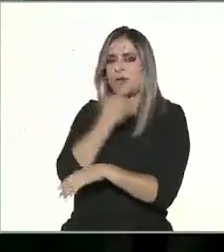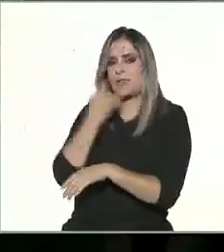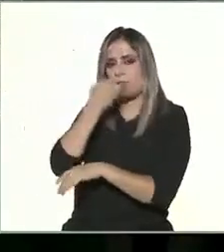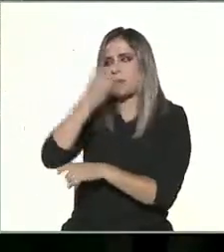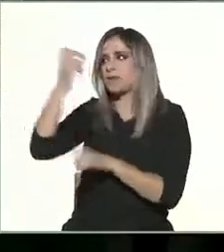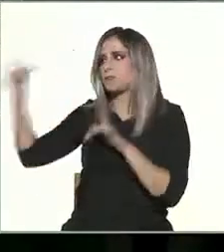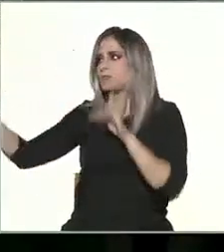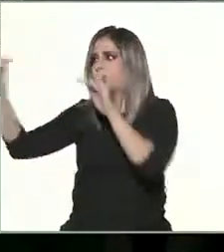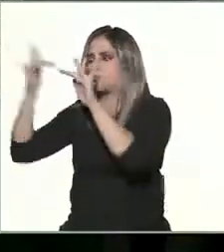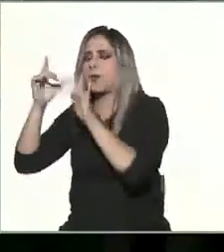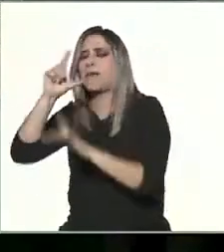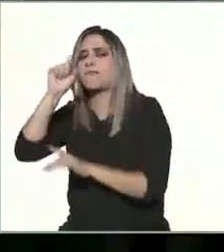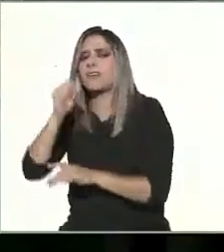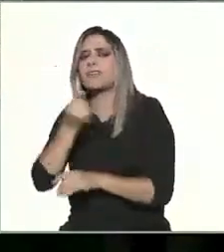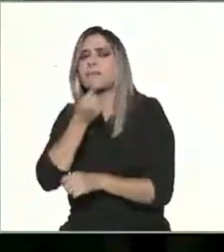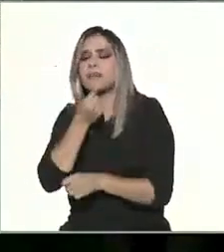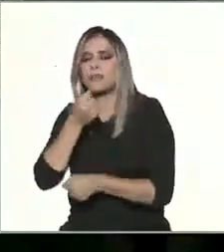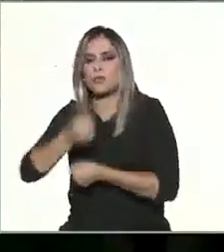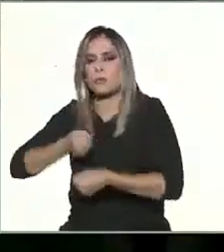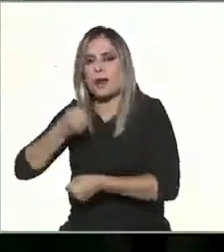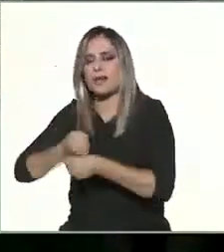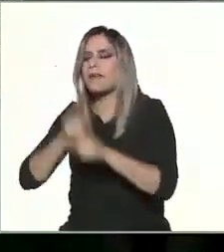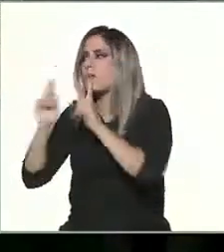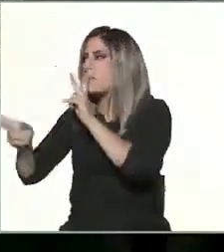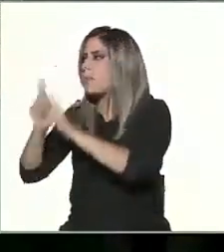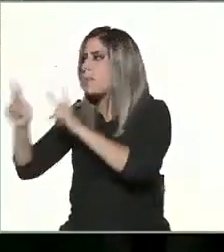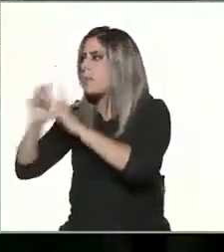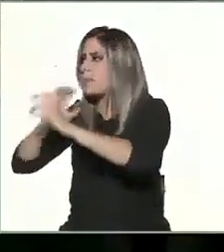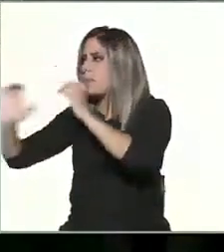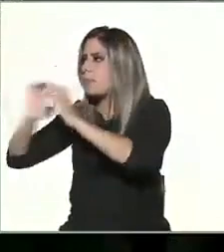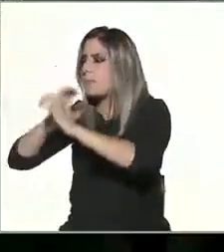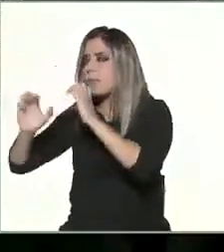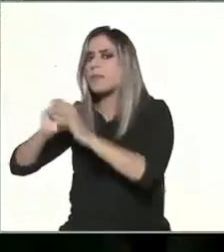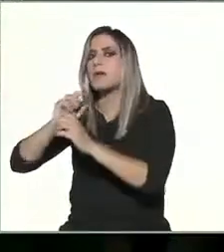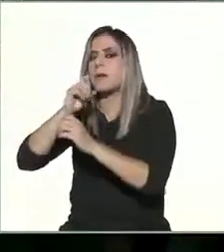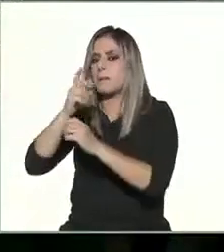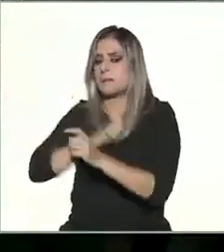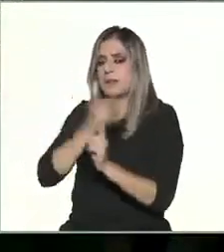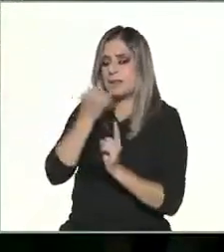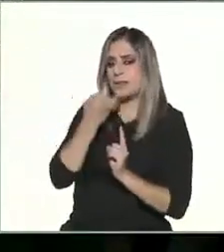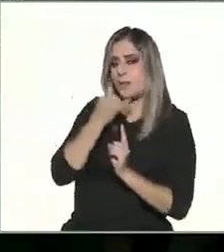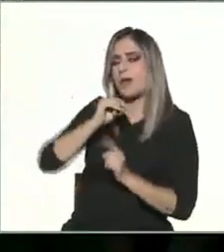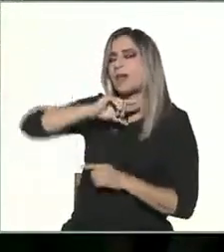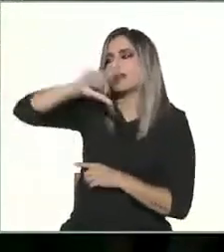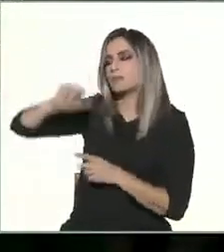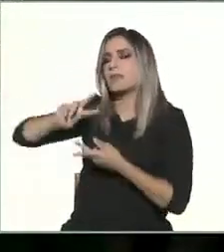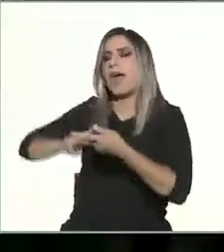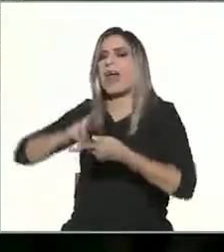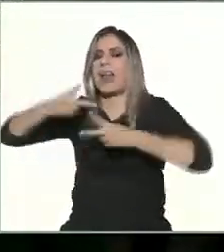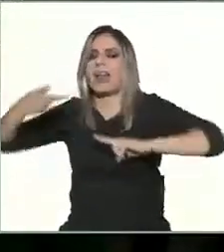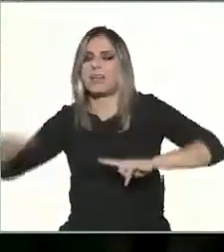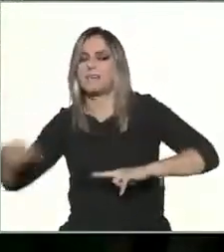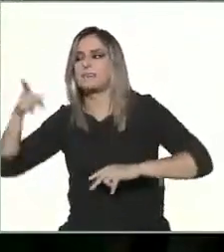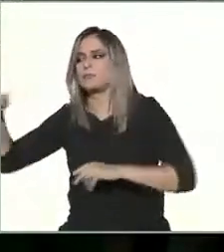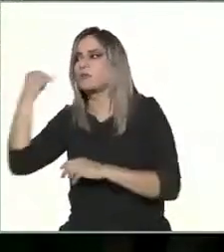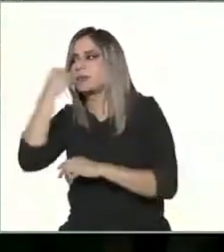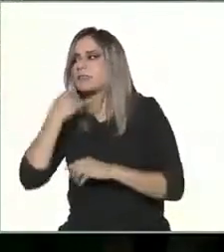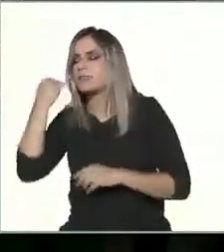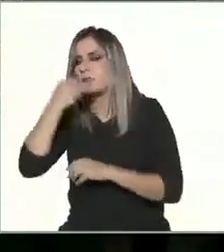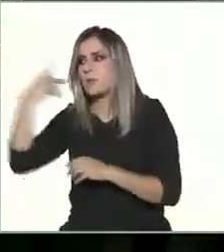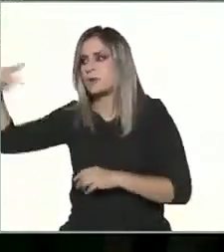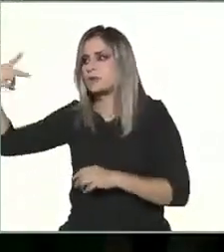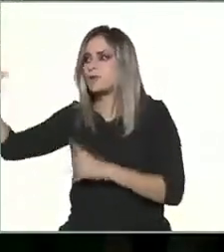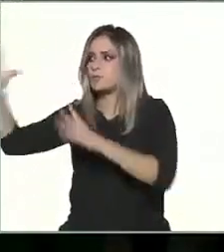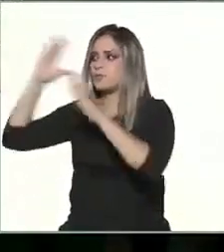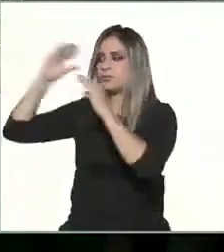20 minutos la lengua que tú estás aprendiendo y después vas a cambiar a 20 minutos para la lengua que están aprendiendo tus compañeros, en este